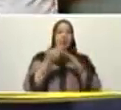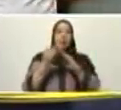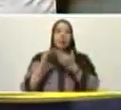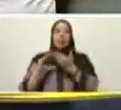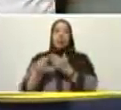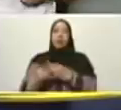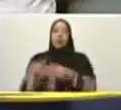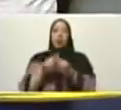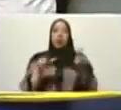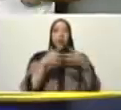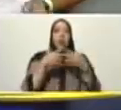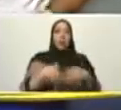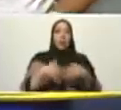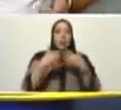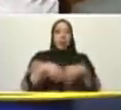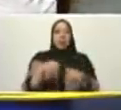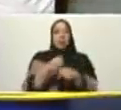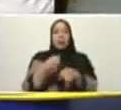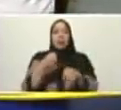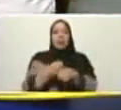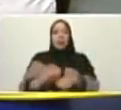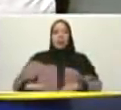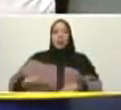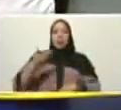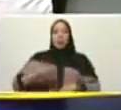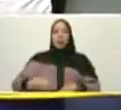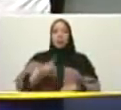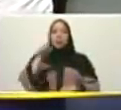empresas que estuvieron aquí constantemente en estos